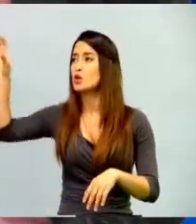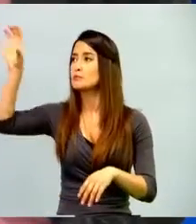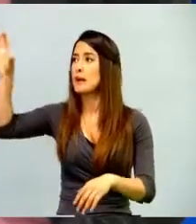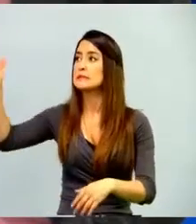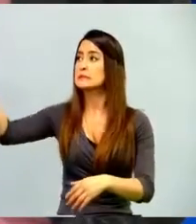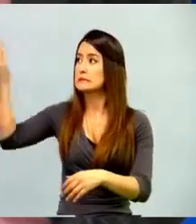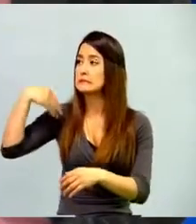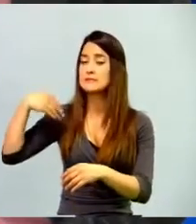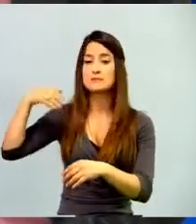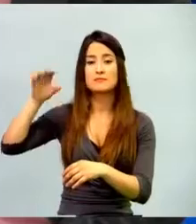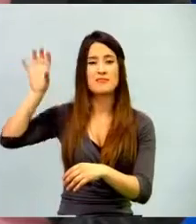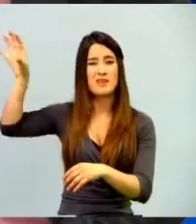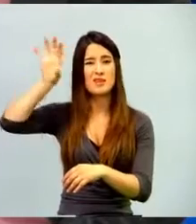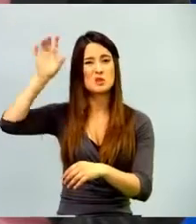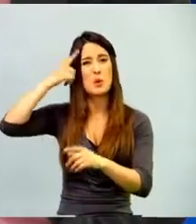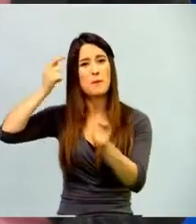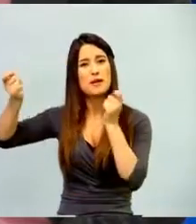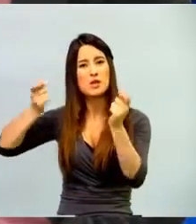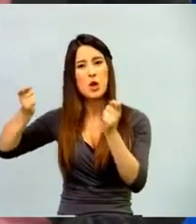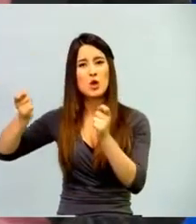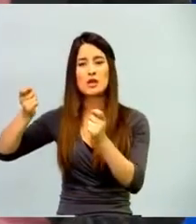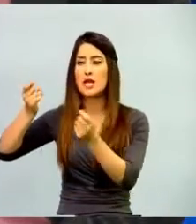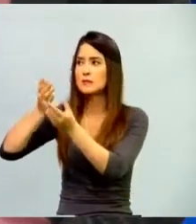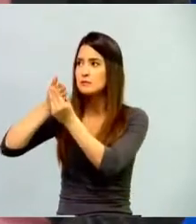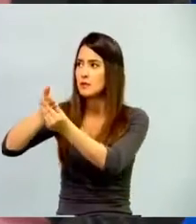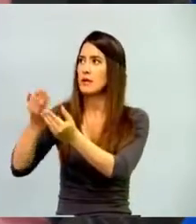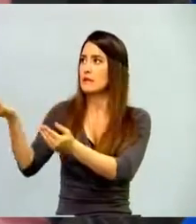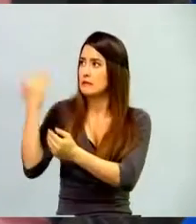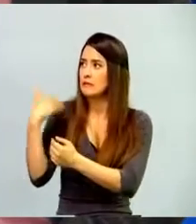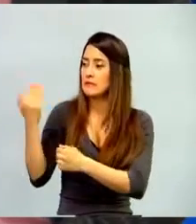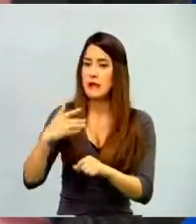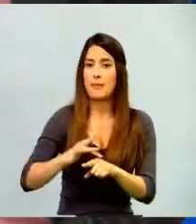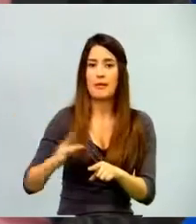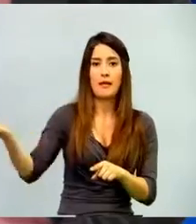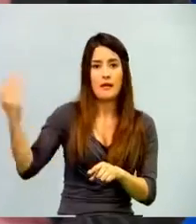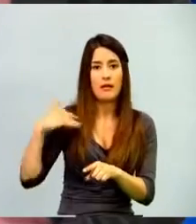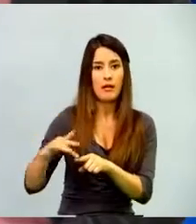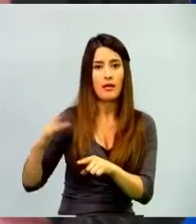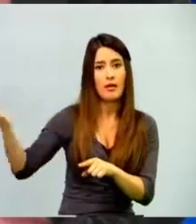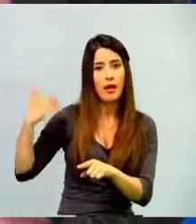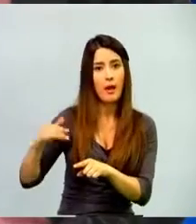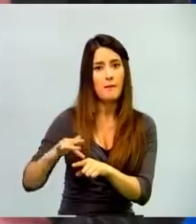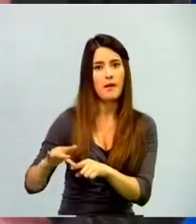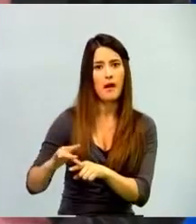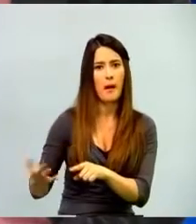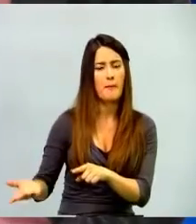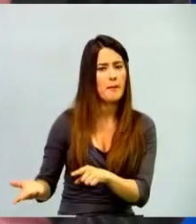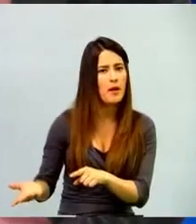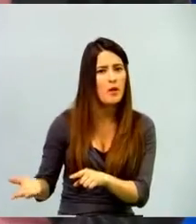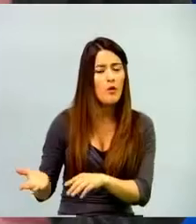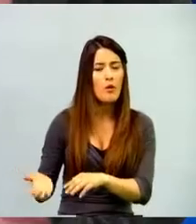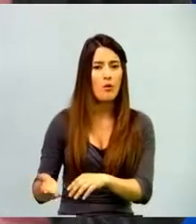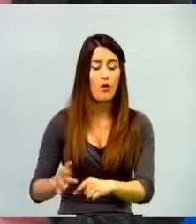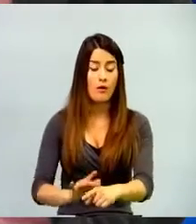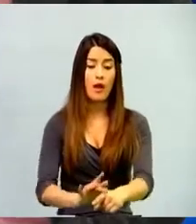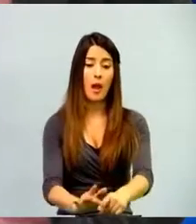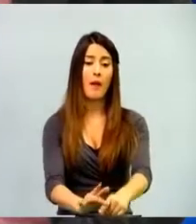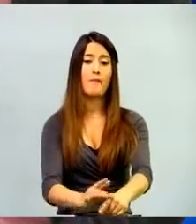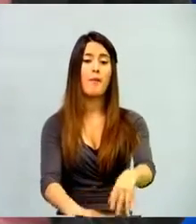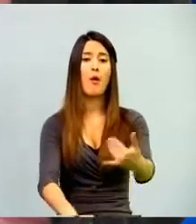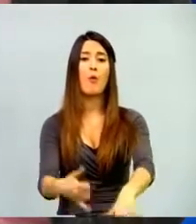pedagogías y no funcionan. Pero no van a funcionar si no se logran contextualizar, si no se vivencian, si el docente no